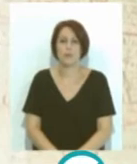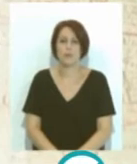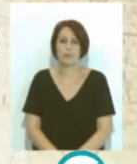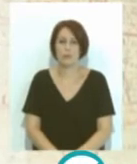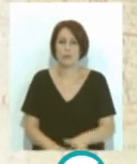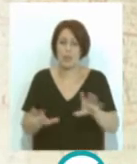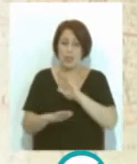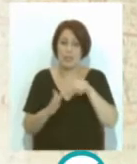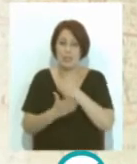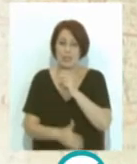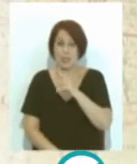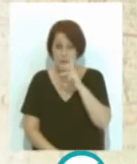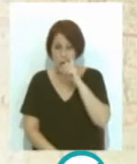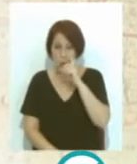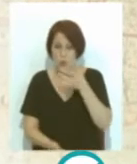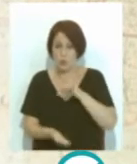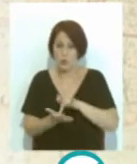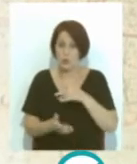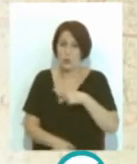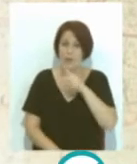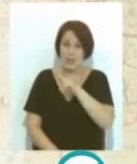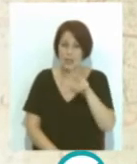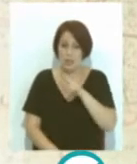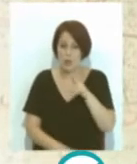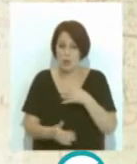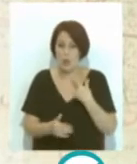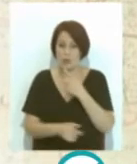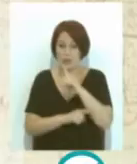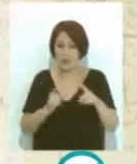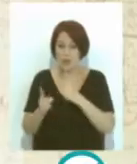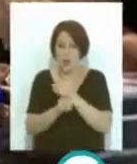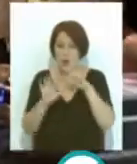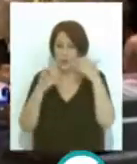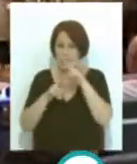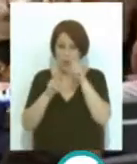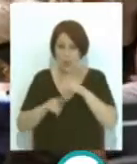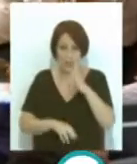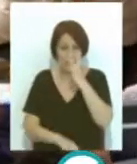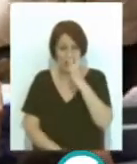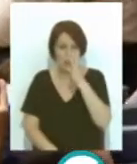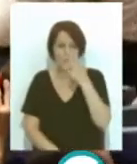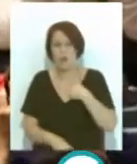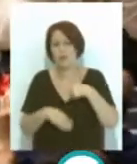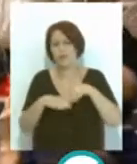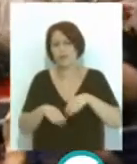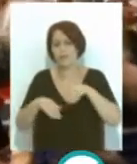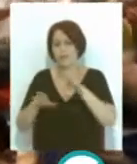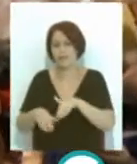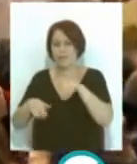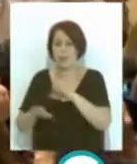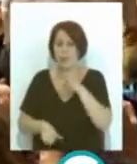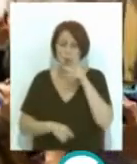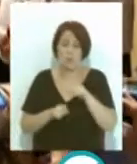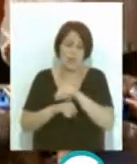Del 10 al 13 de junio se celebra la vigésimo segunda edición del Congreso Internacional del Carnaval tras varias cancelaciones por la pandemia